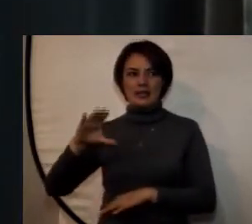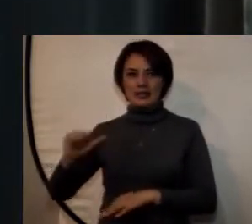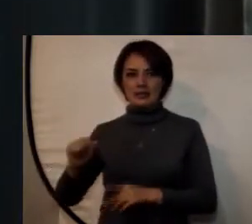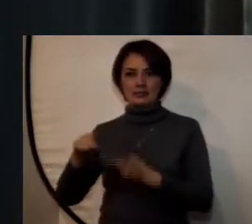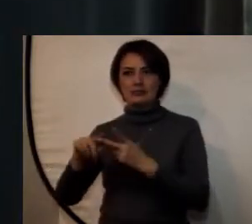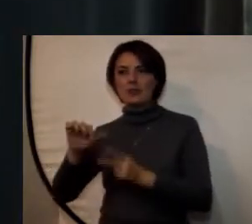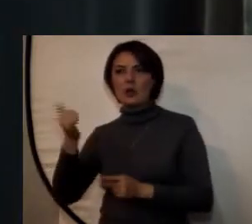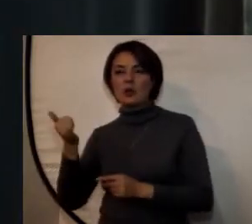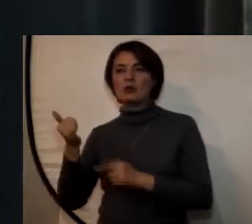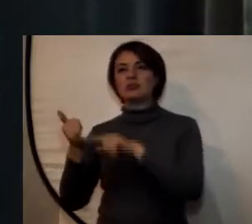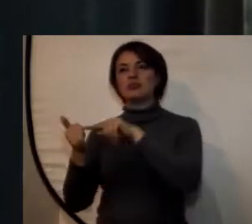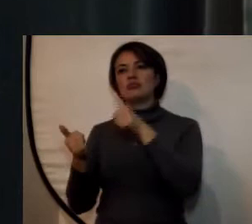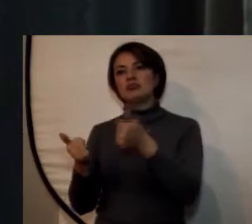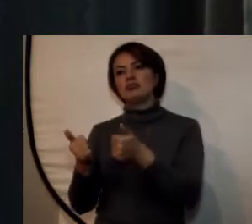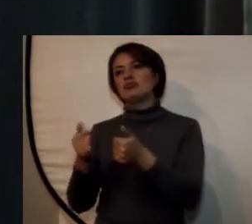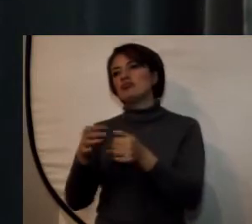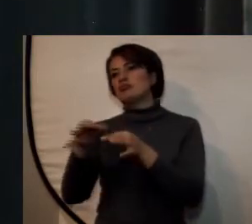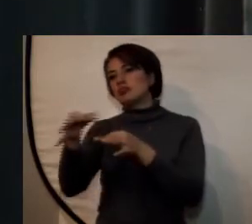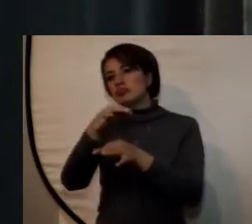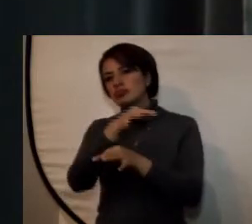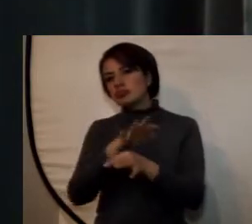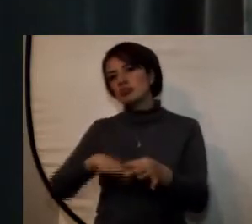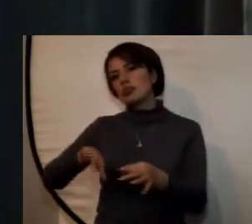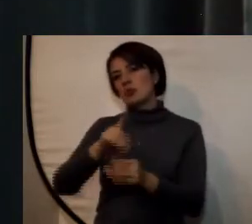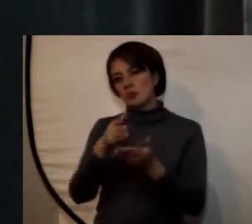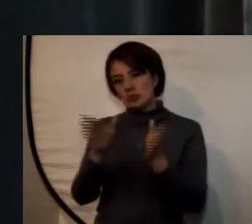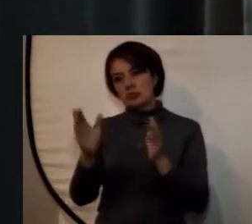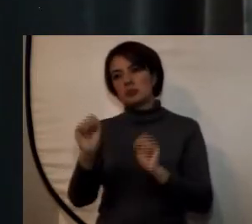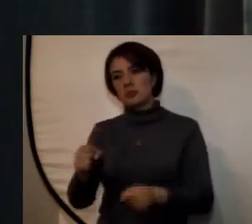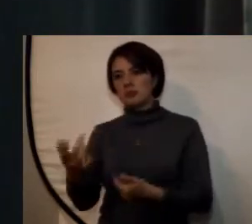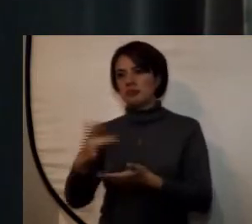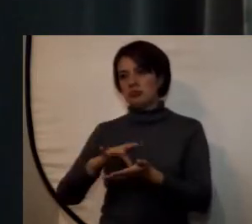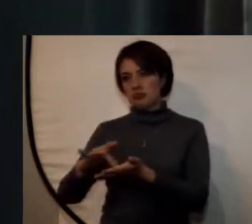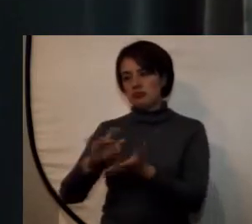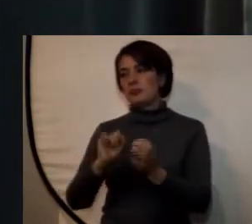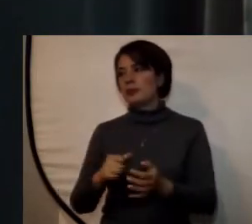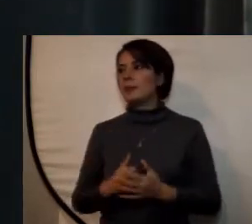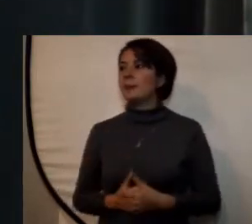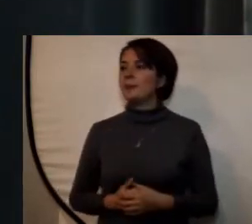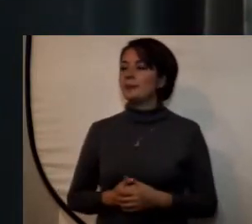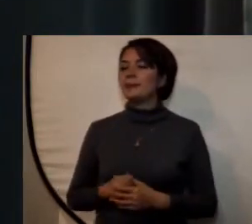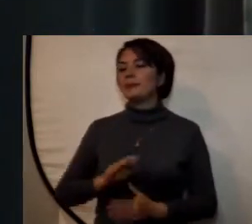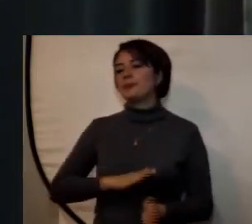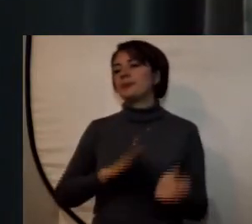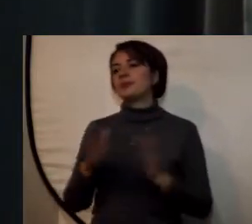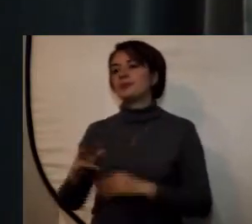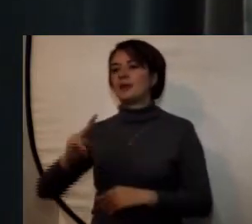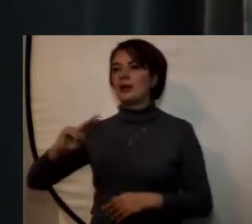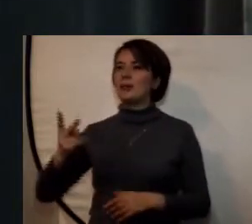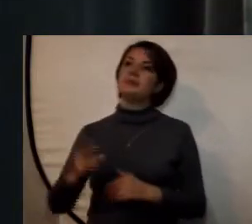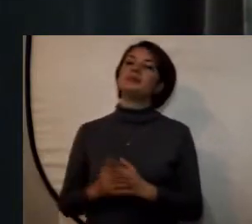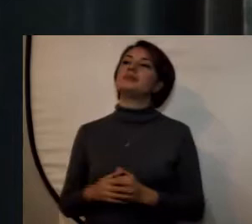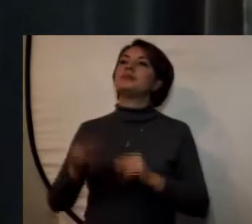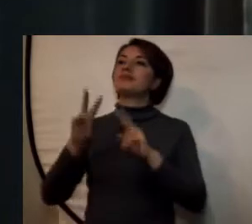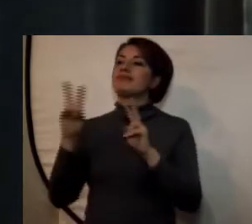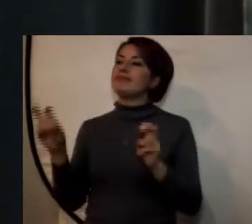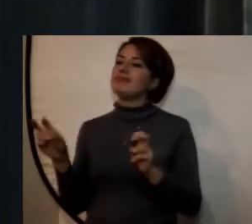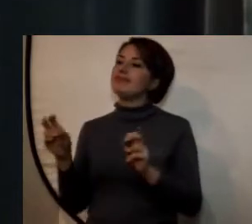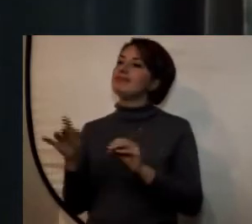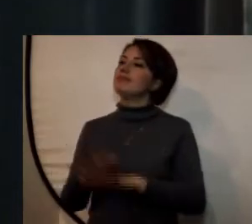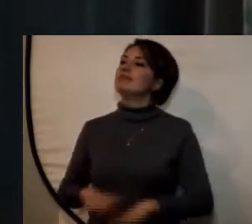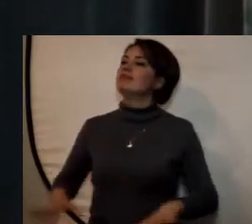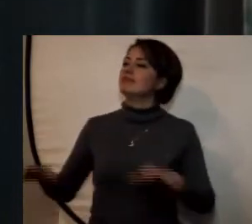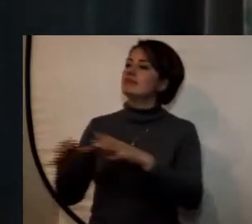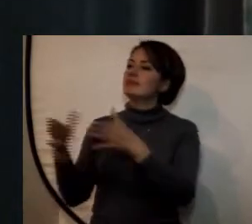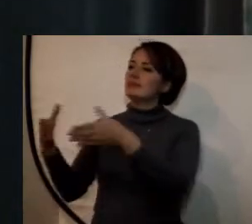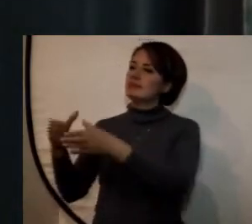colegios de otros municipios de la región en segundo lugar en cuanto a la cooperación con el sector